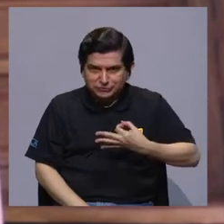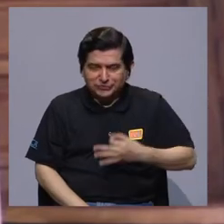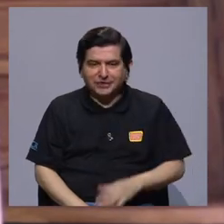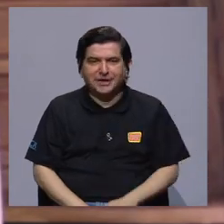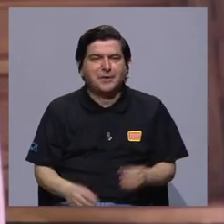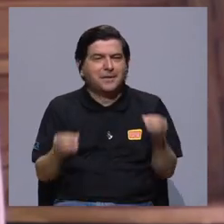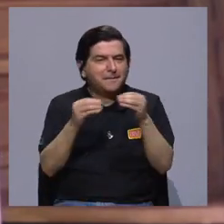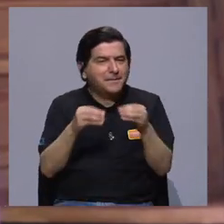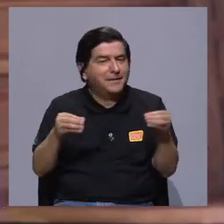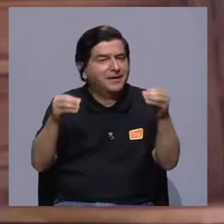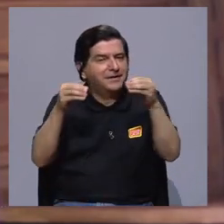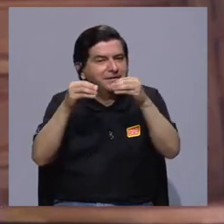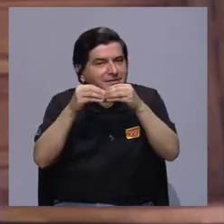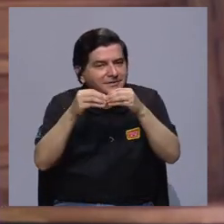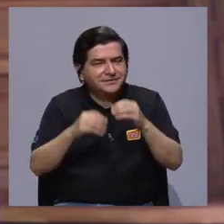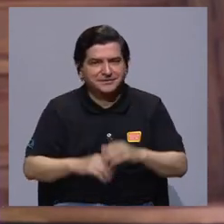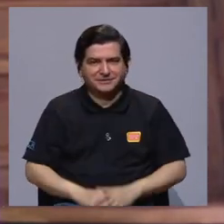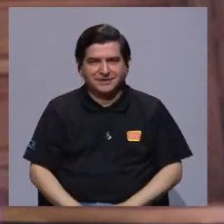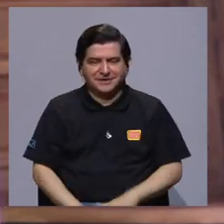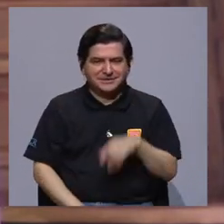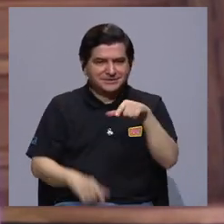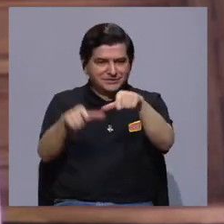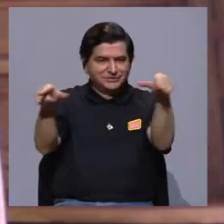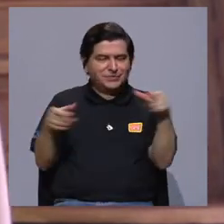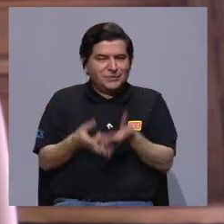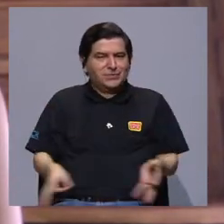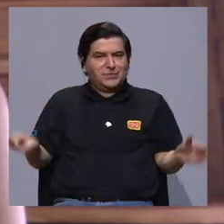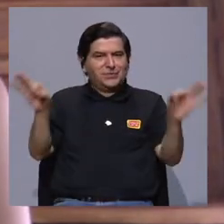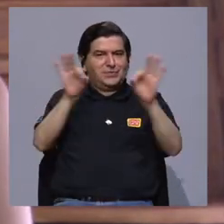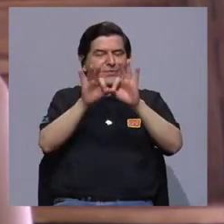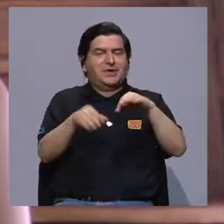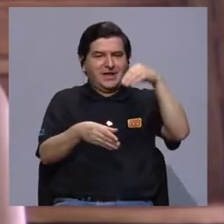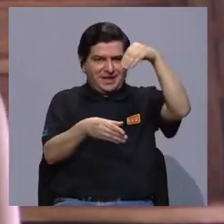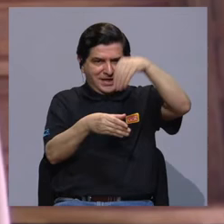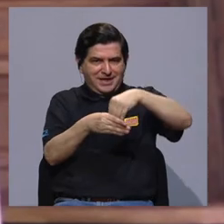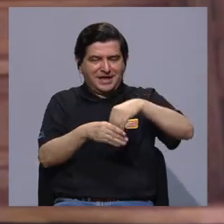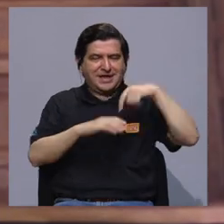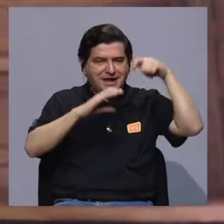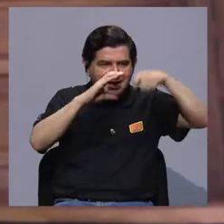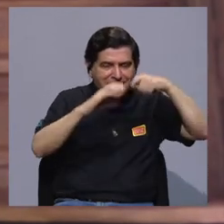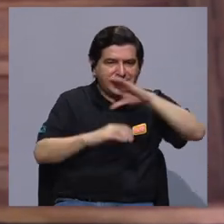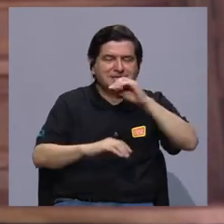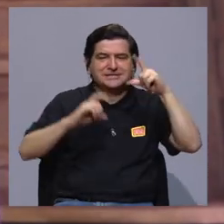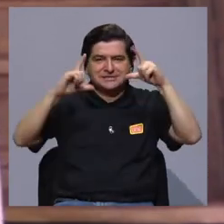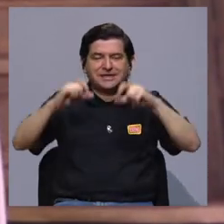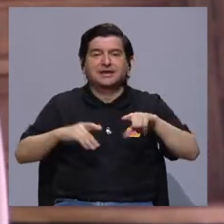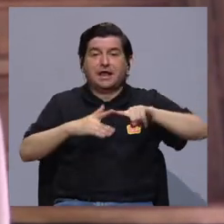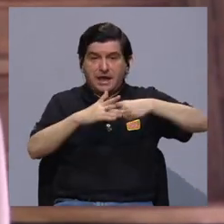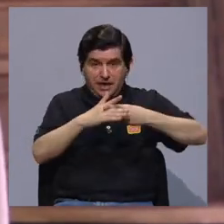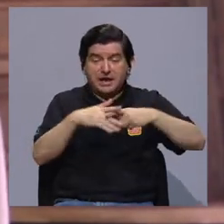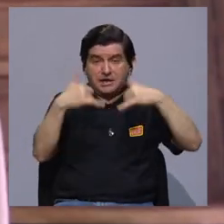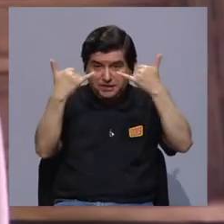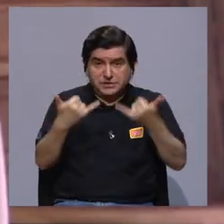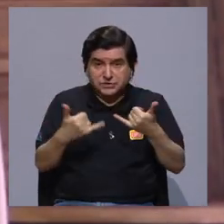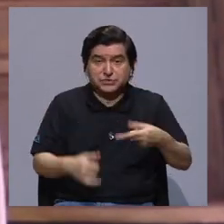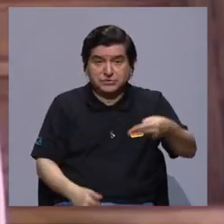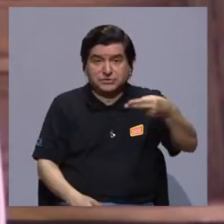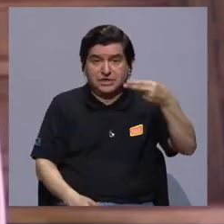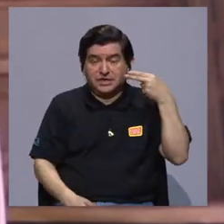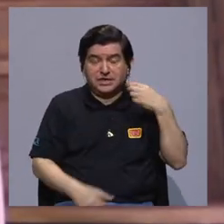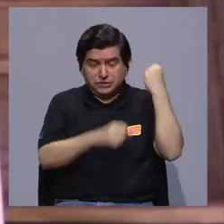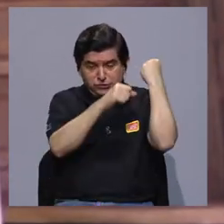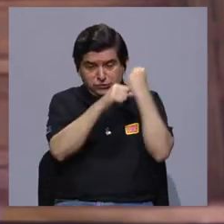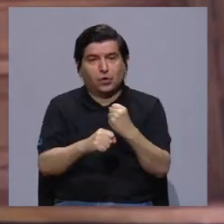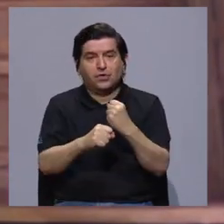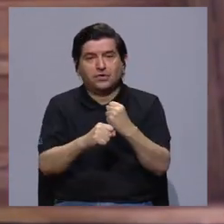cada vez más tiene un lugar importante el cine y fotografía. Desde el inicio, ¿verdad? Desde esta historia